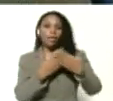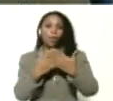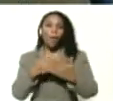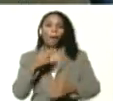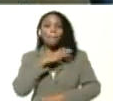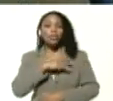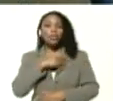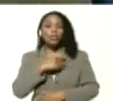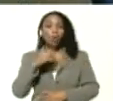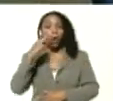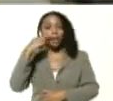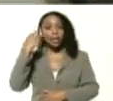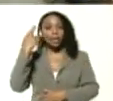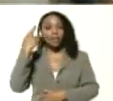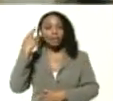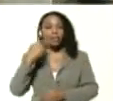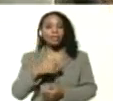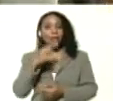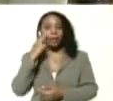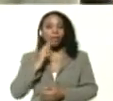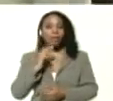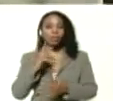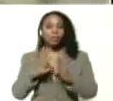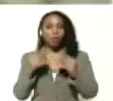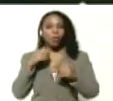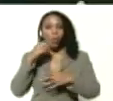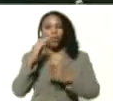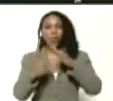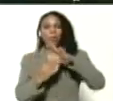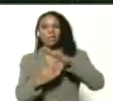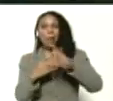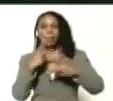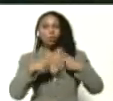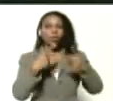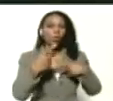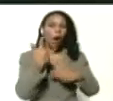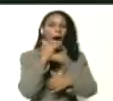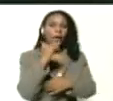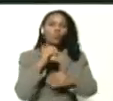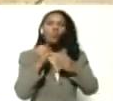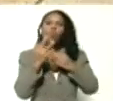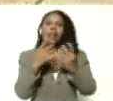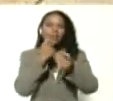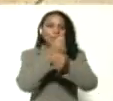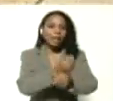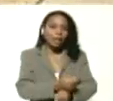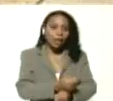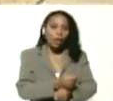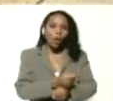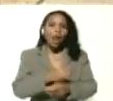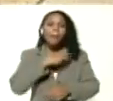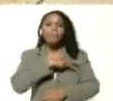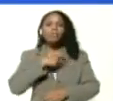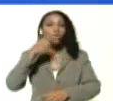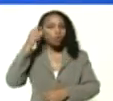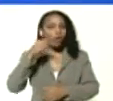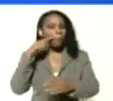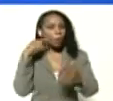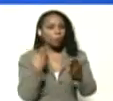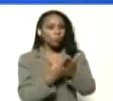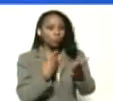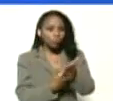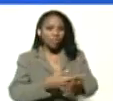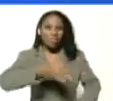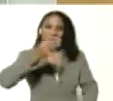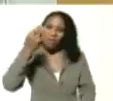Rivas cuantos bachilleres productivos hay cuanta gente se ha graduado en la misión Sucre pero mostrar lo concreto